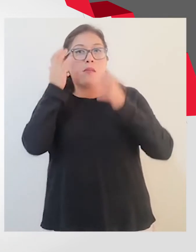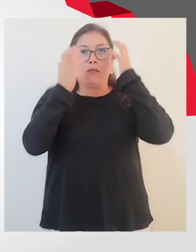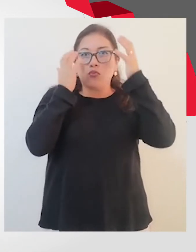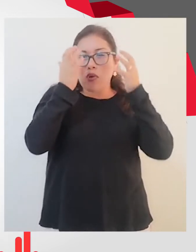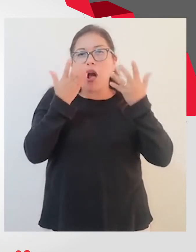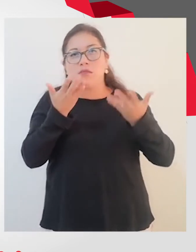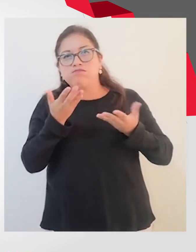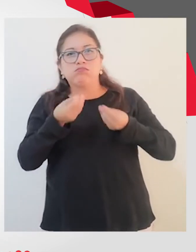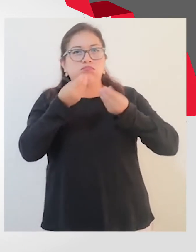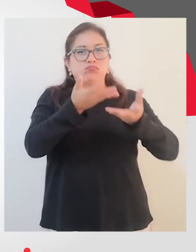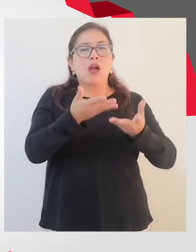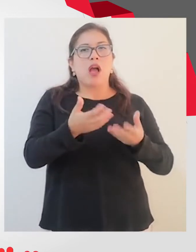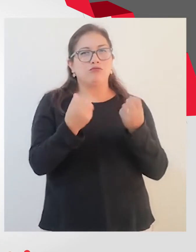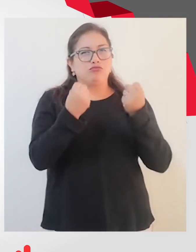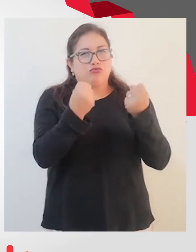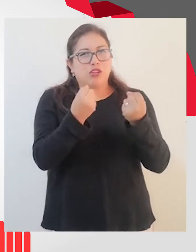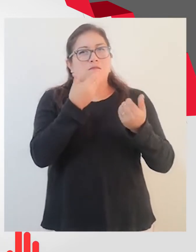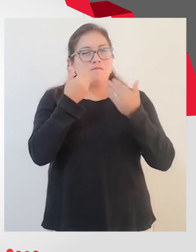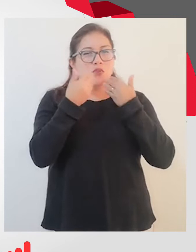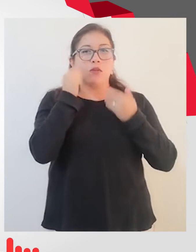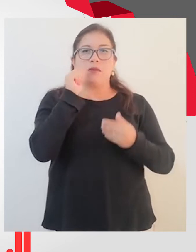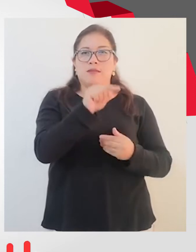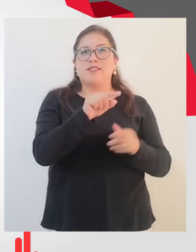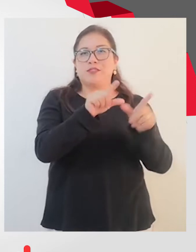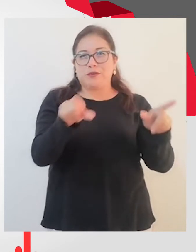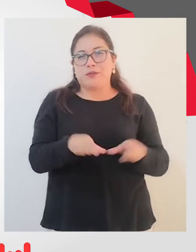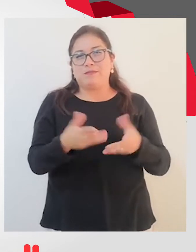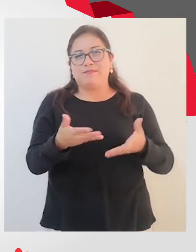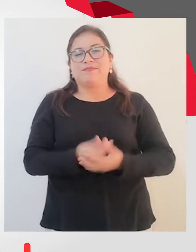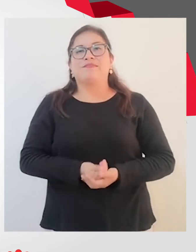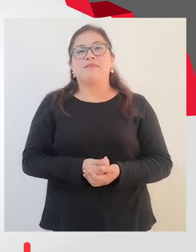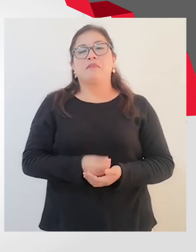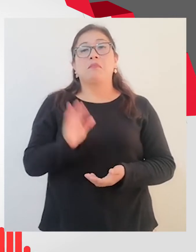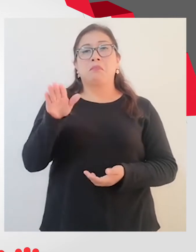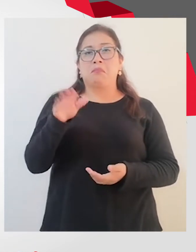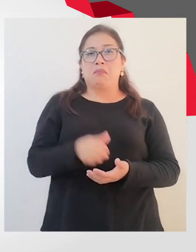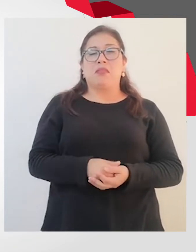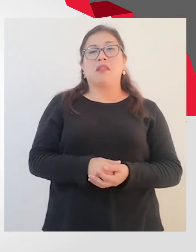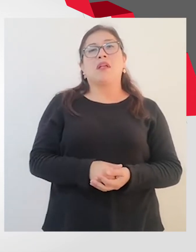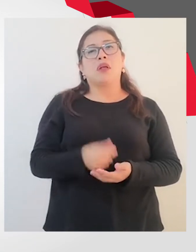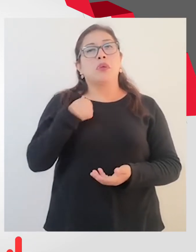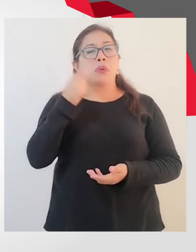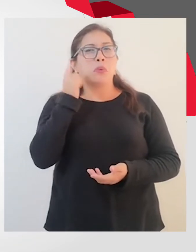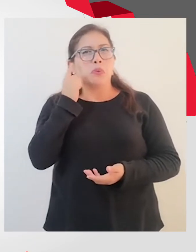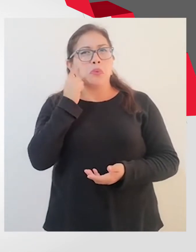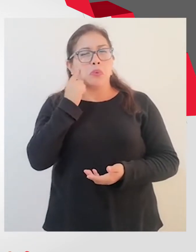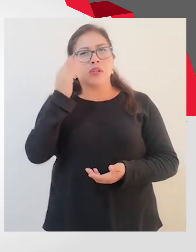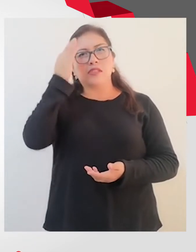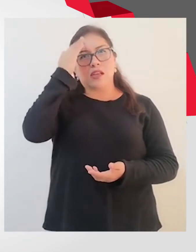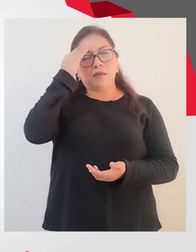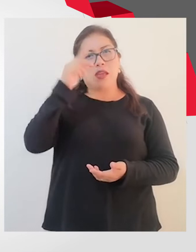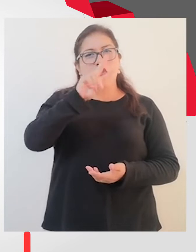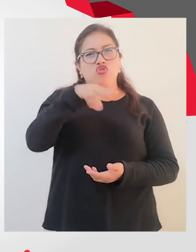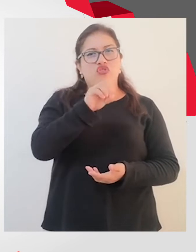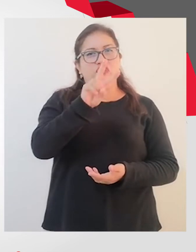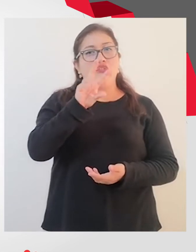fortalecer estos centros educativos. Te comento, Enrique, que según datos al año 2020,